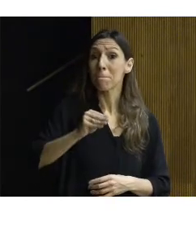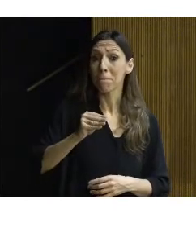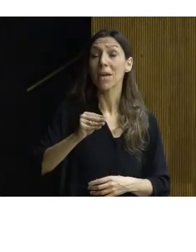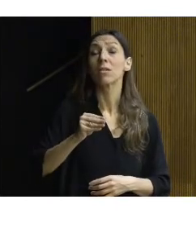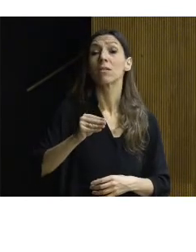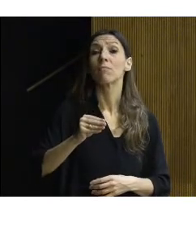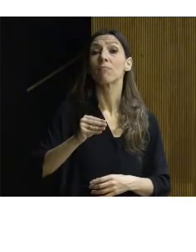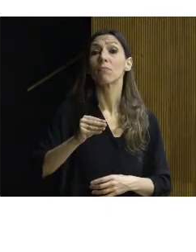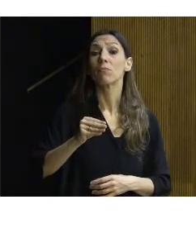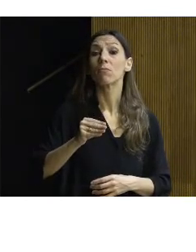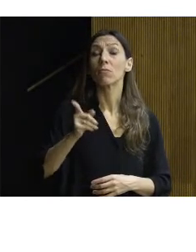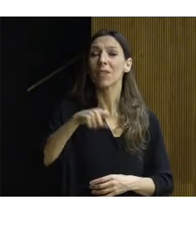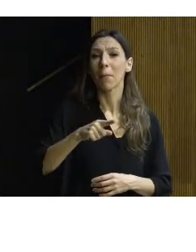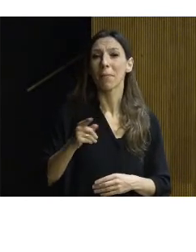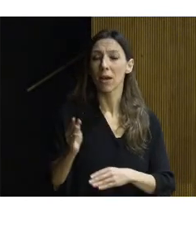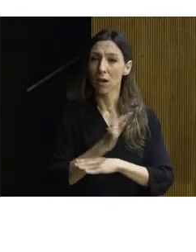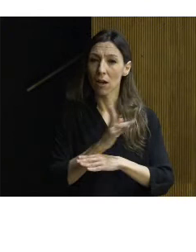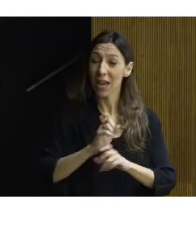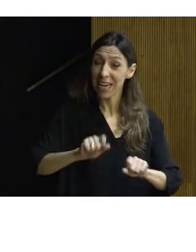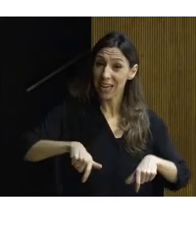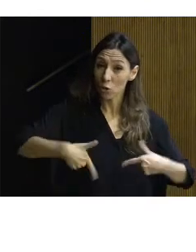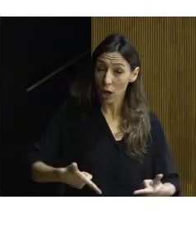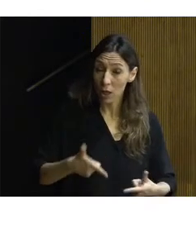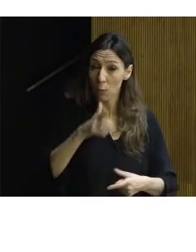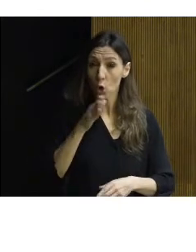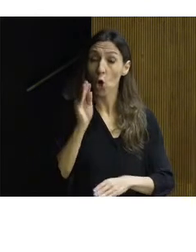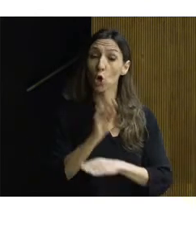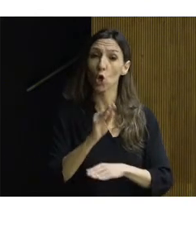ornamentaciones vegetales convenientes para conservar su antiguo carácter.